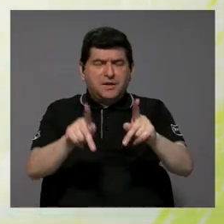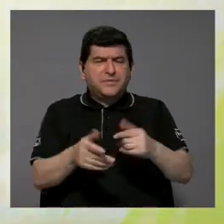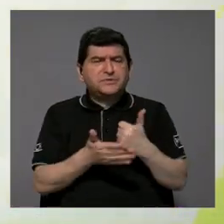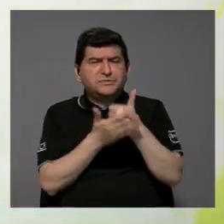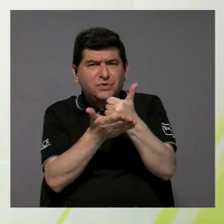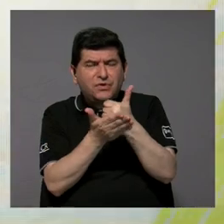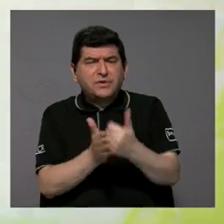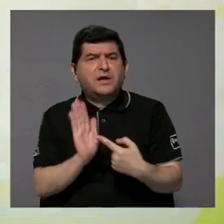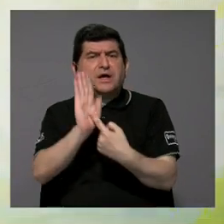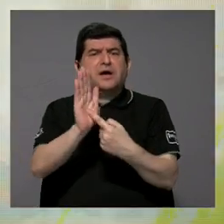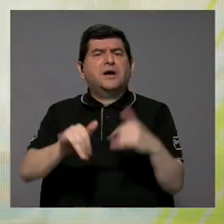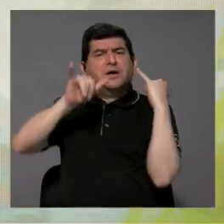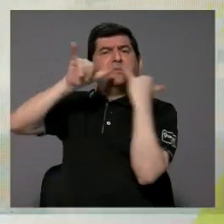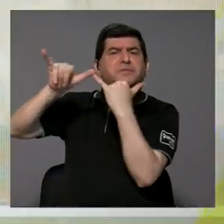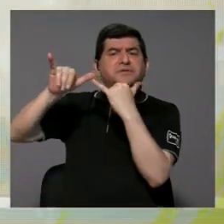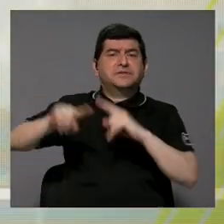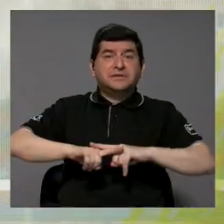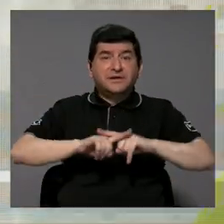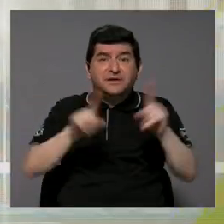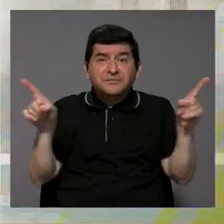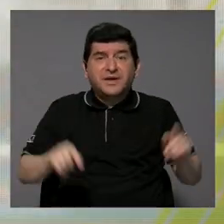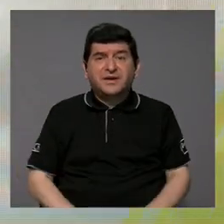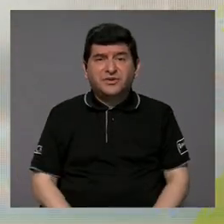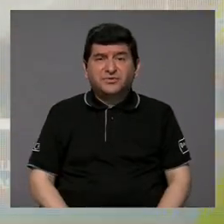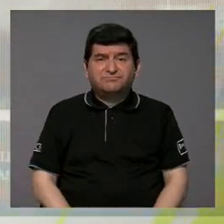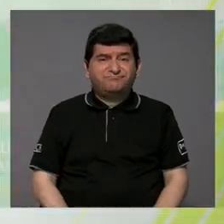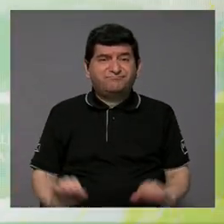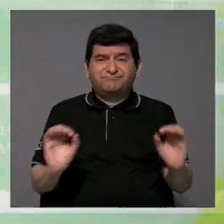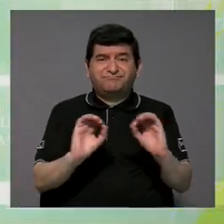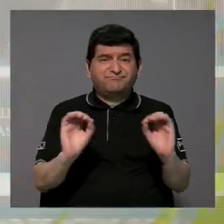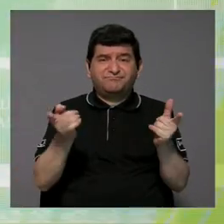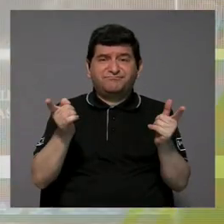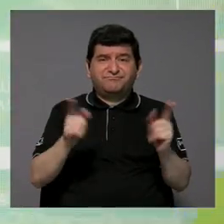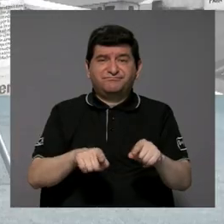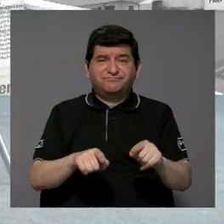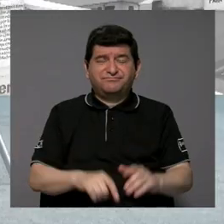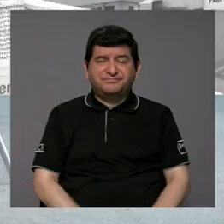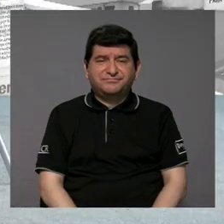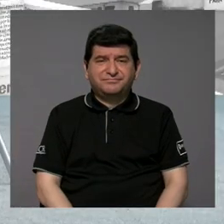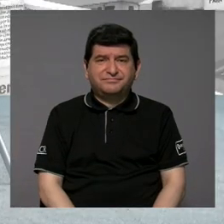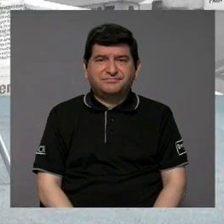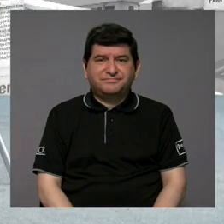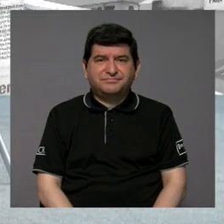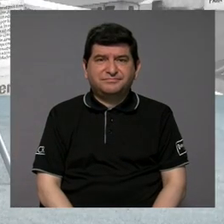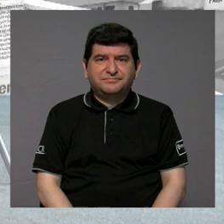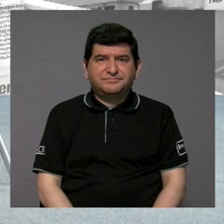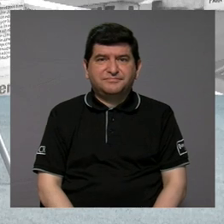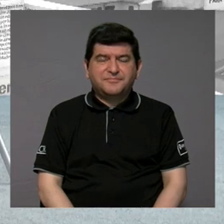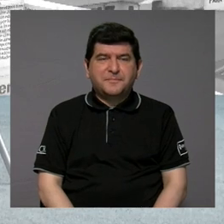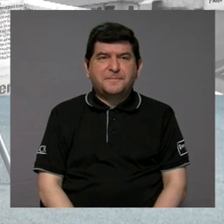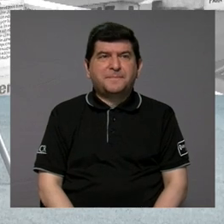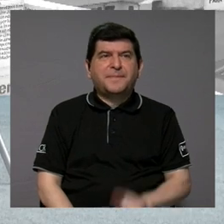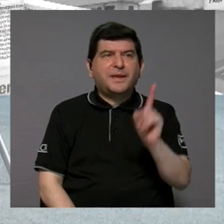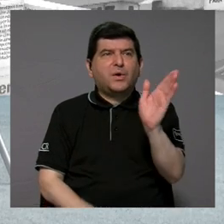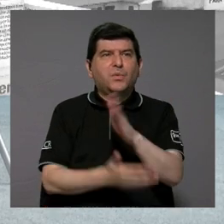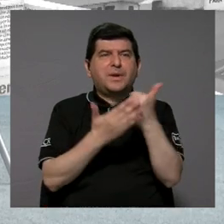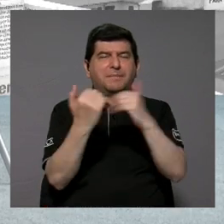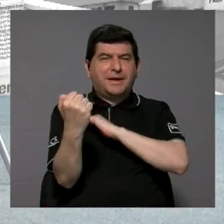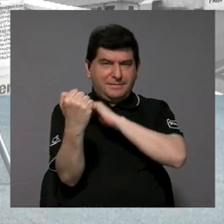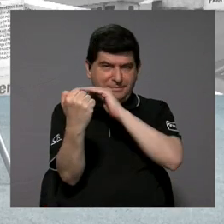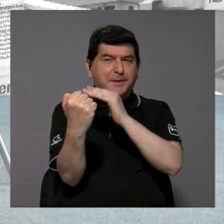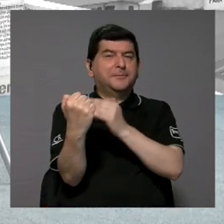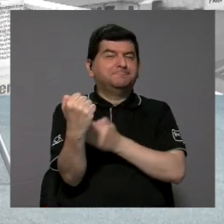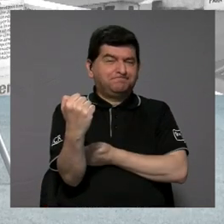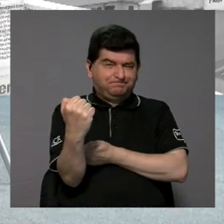ayudarles a presentar la denuncia, pero en realidad no pasa. Ahora, hay una parte muy poderosa